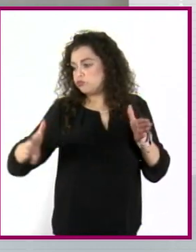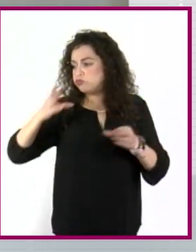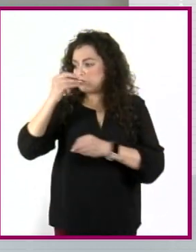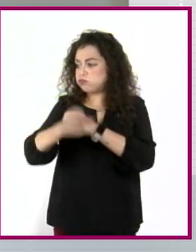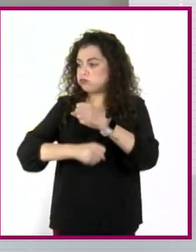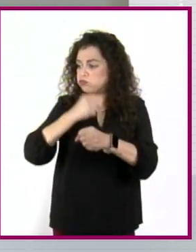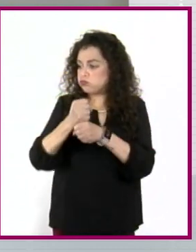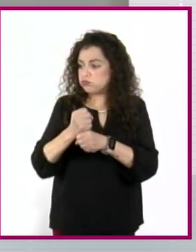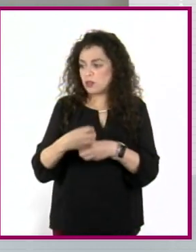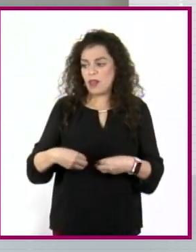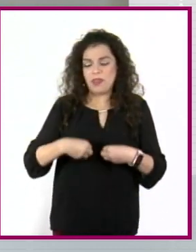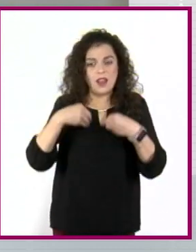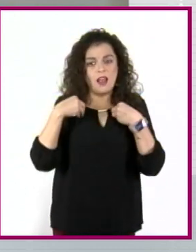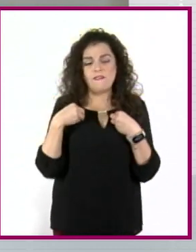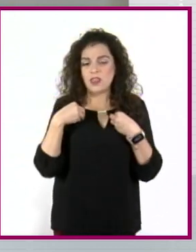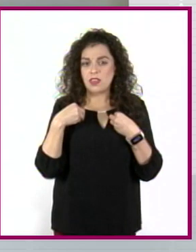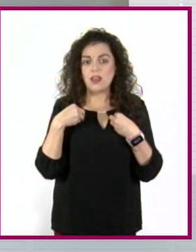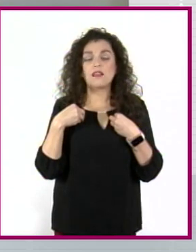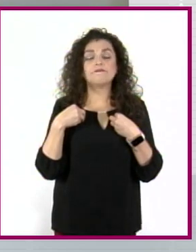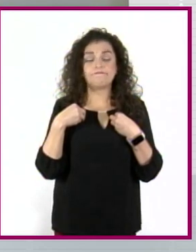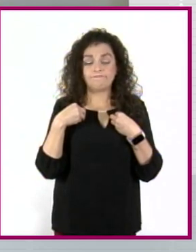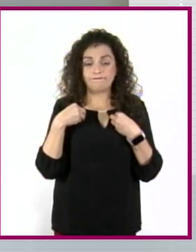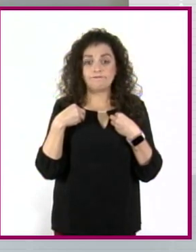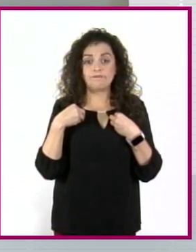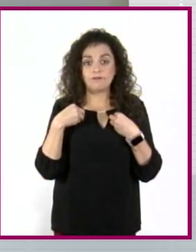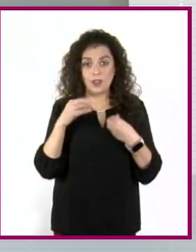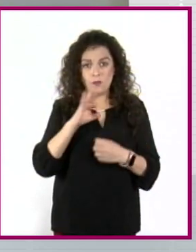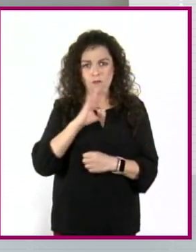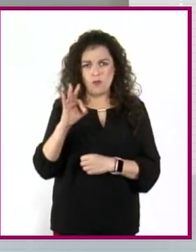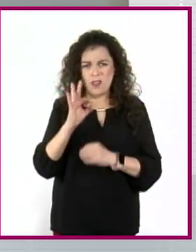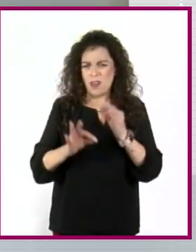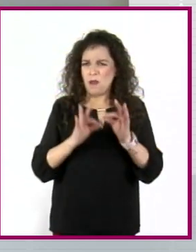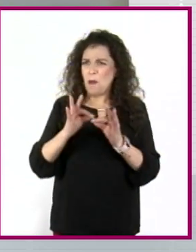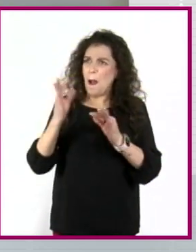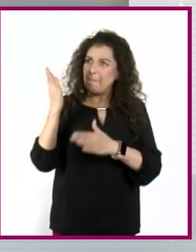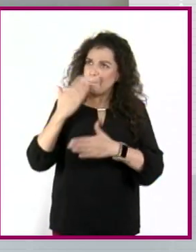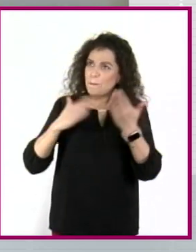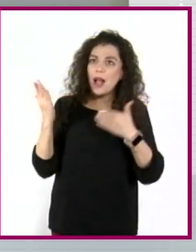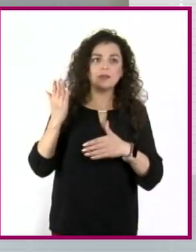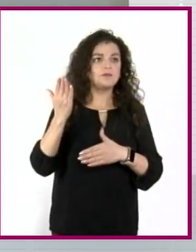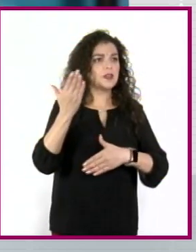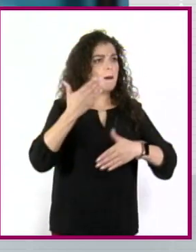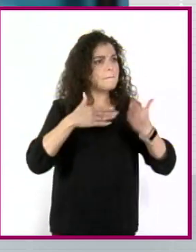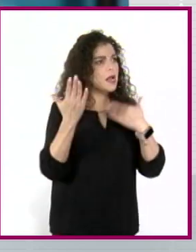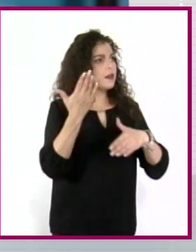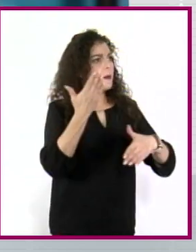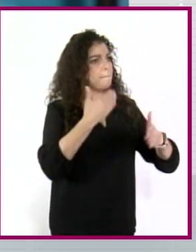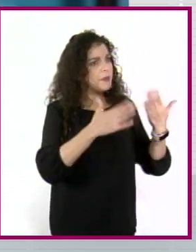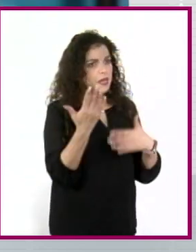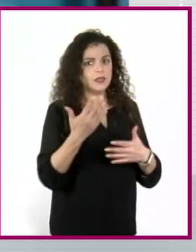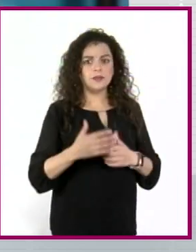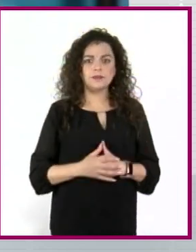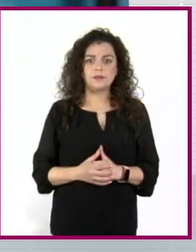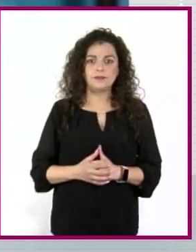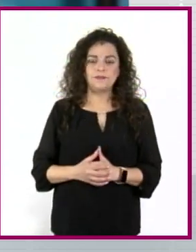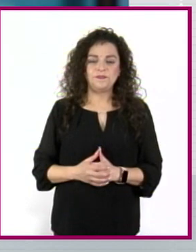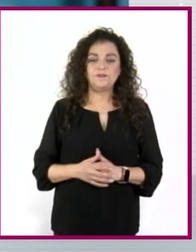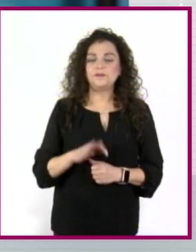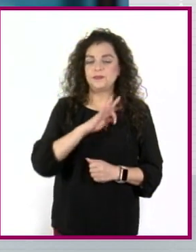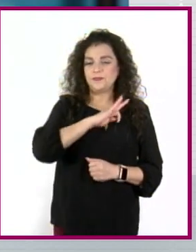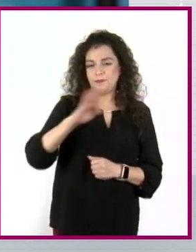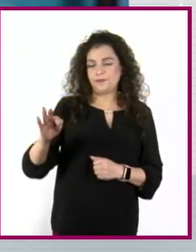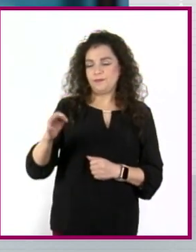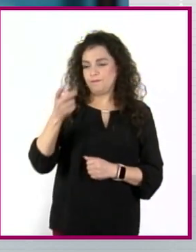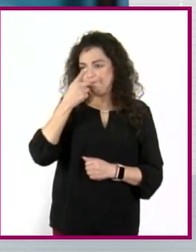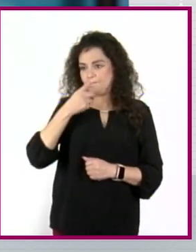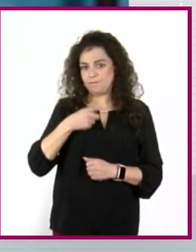vida y tener muchos logros, ¿no? Estamos en función de eso. ¿Podrías contarnos algunas